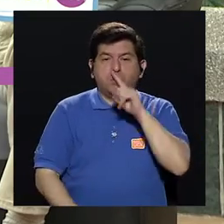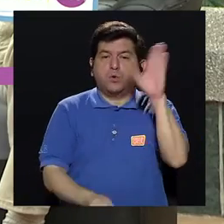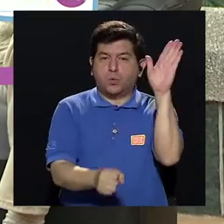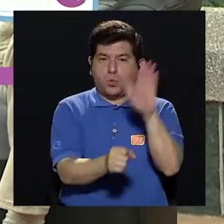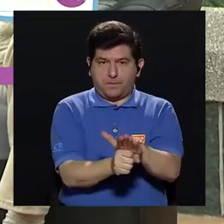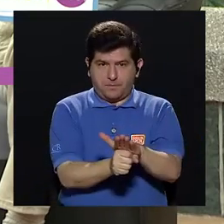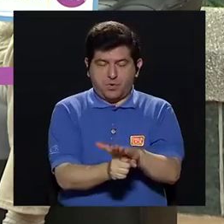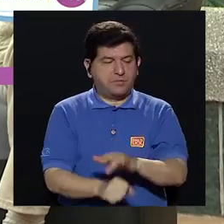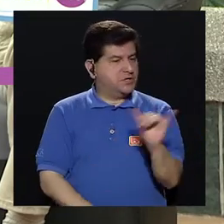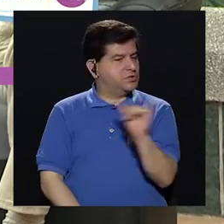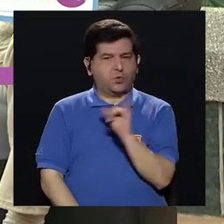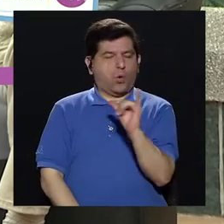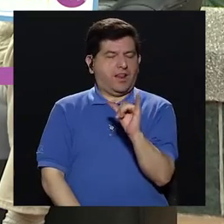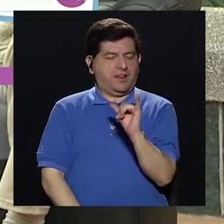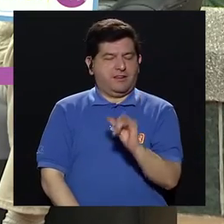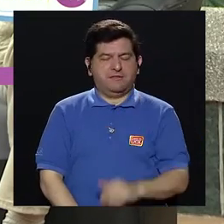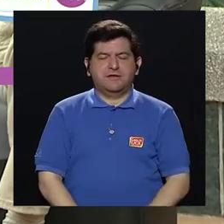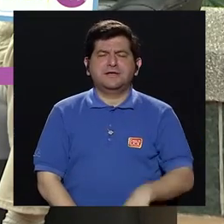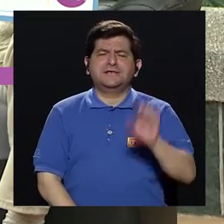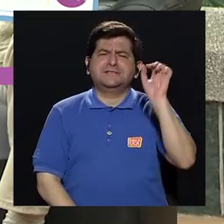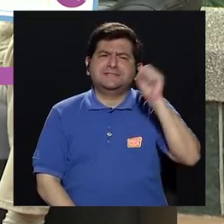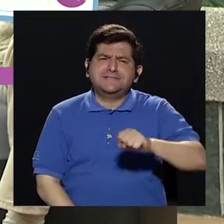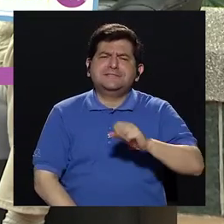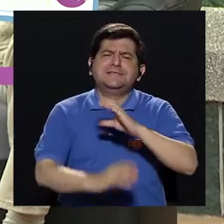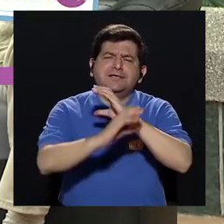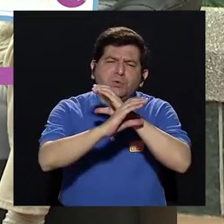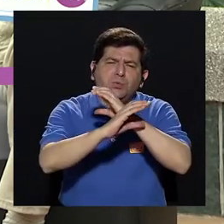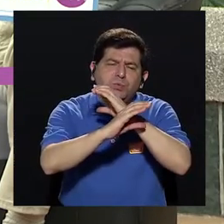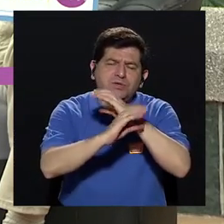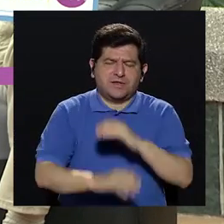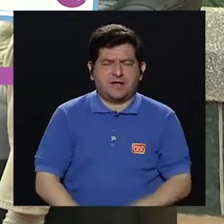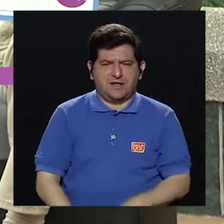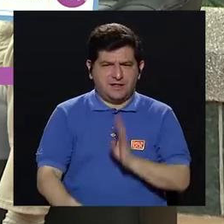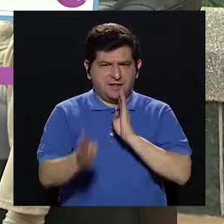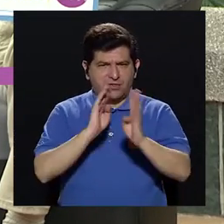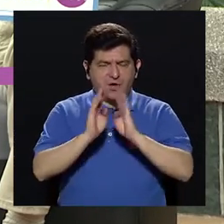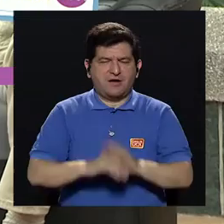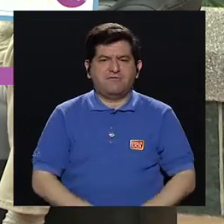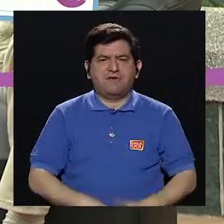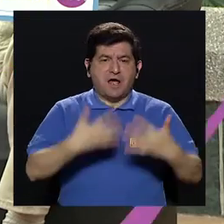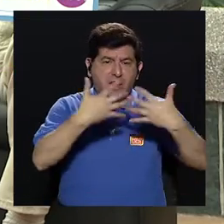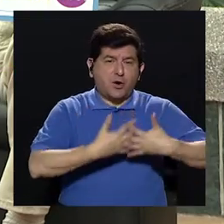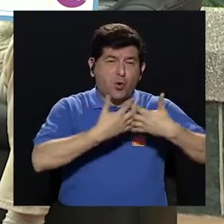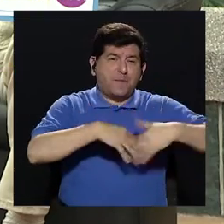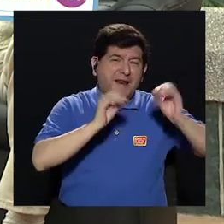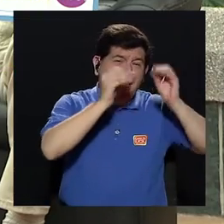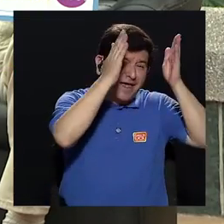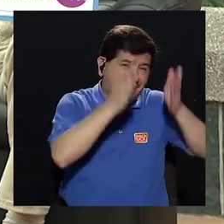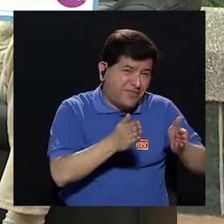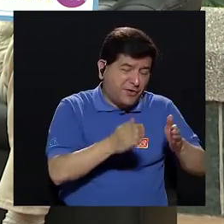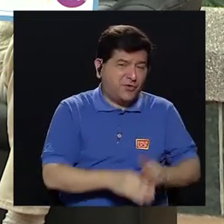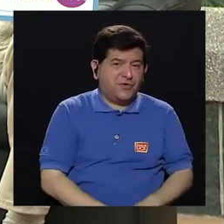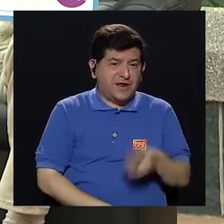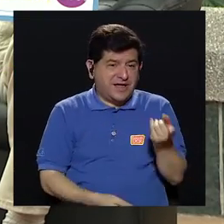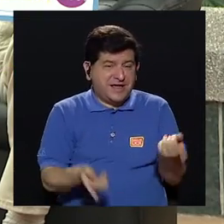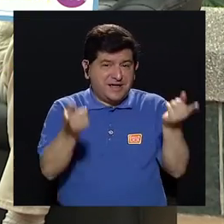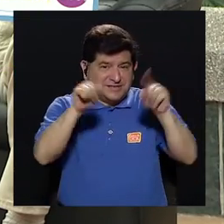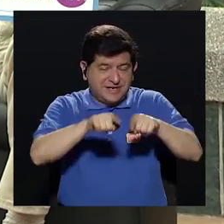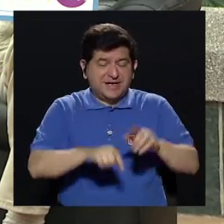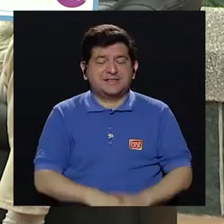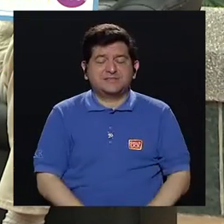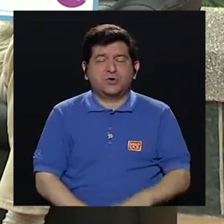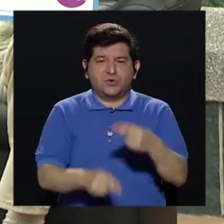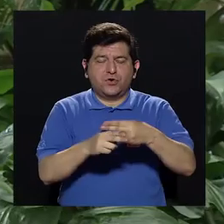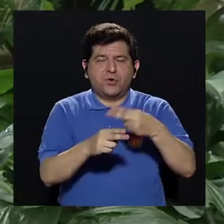compromiso es lo mismo. Ahora, sí hay que tener cuidado con hablar de operadora del magisterio porque en realidad se llama operadora